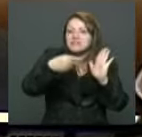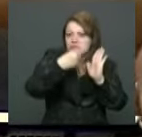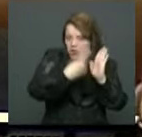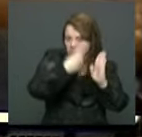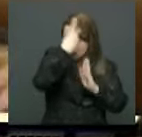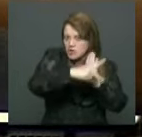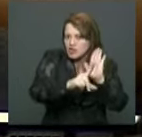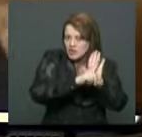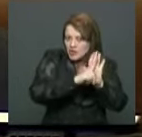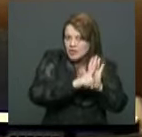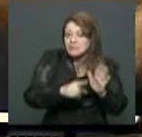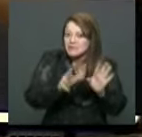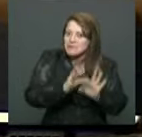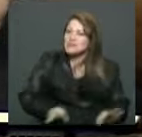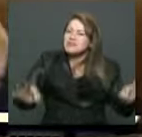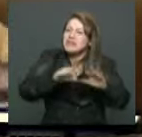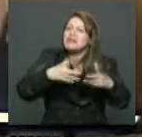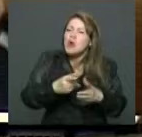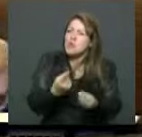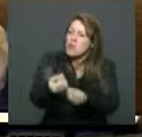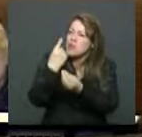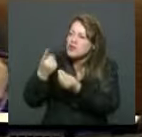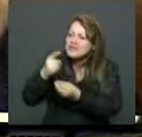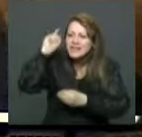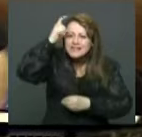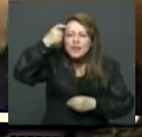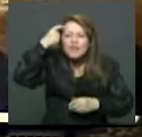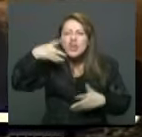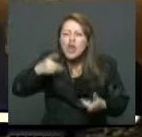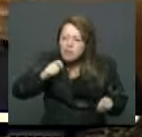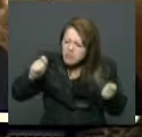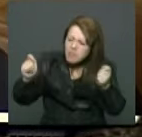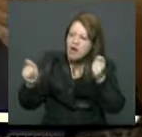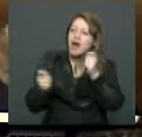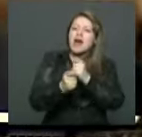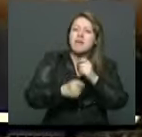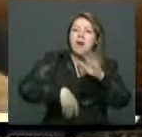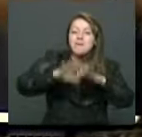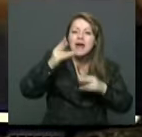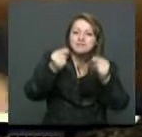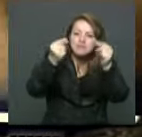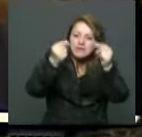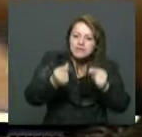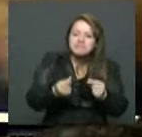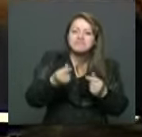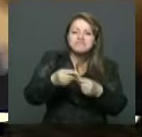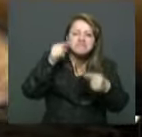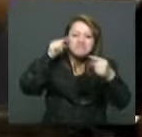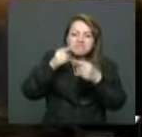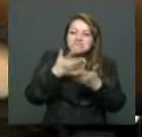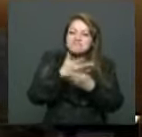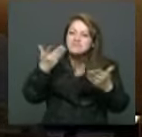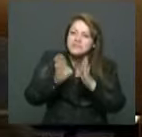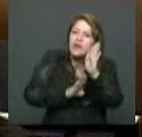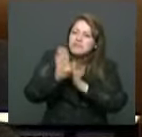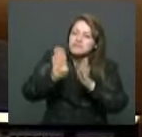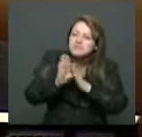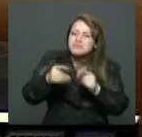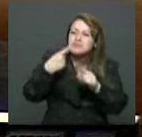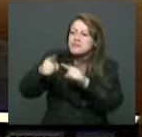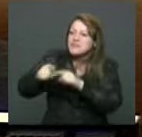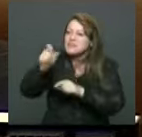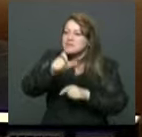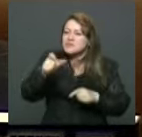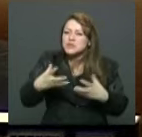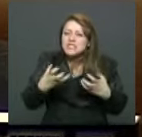políticas de gobierno que en muchos casos se mantienen en estos lugares por la capacidad económica que tienen de manejar el Estado clientelar y de comprar la